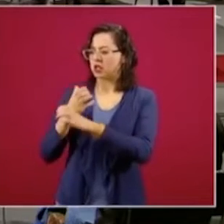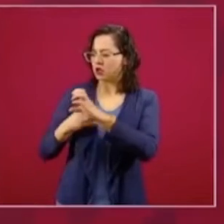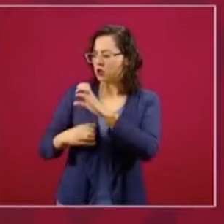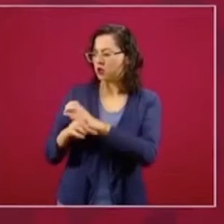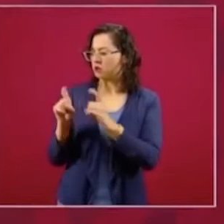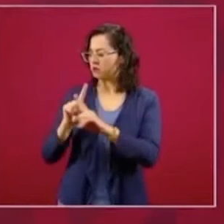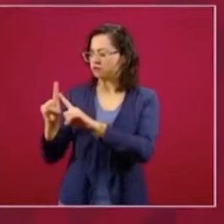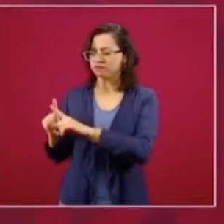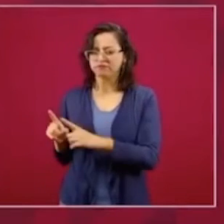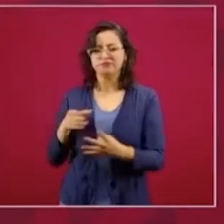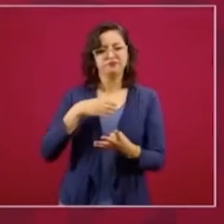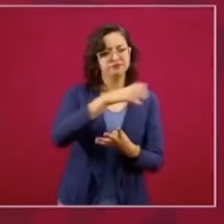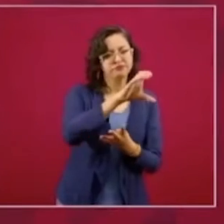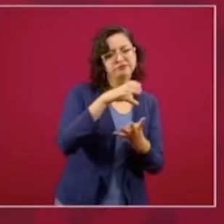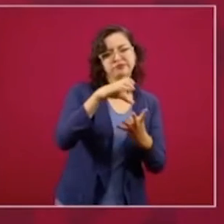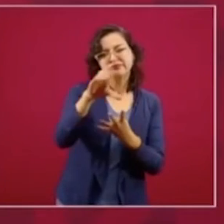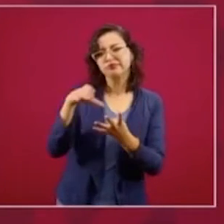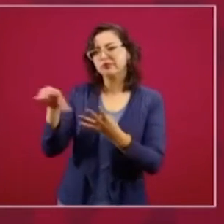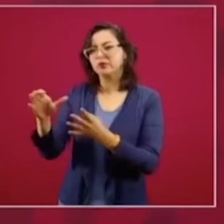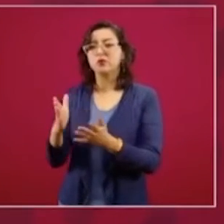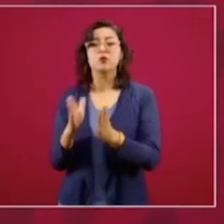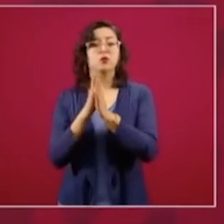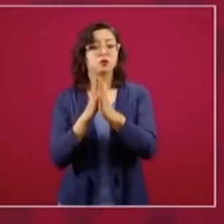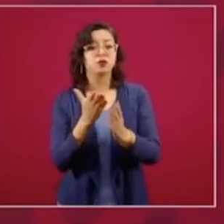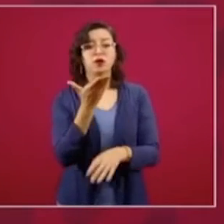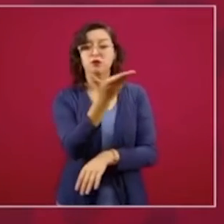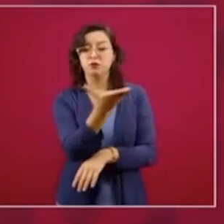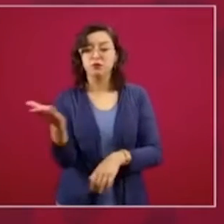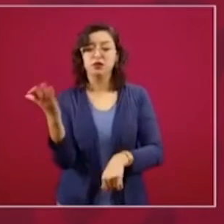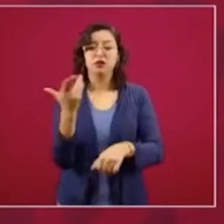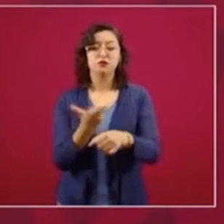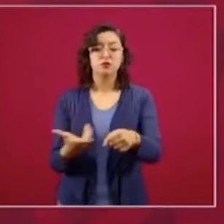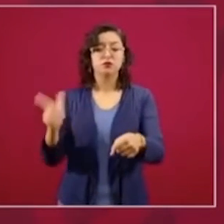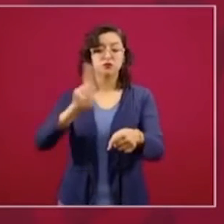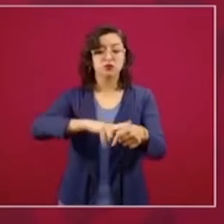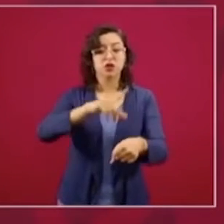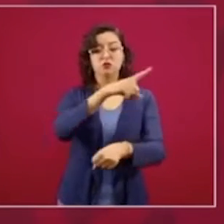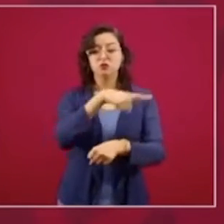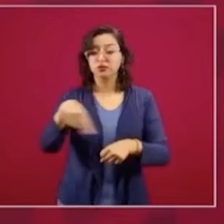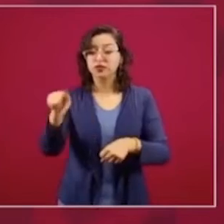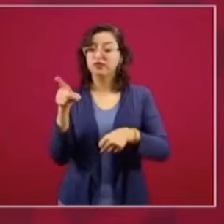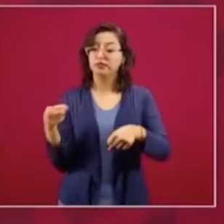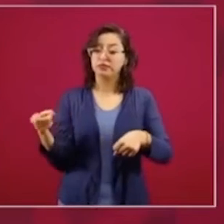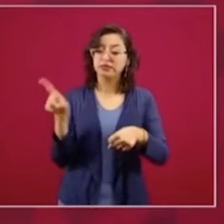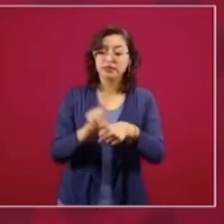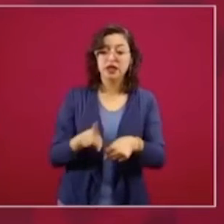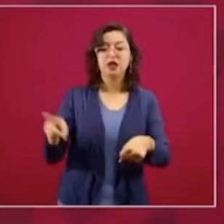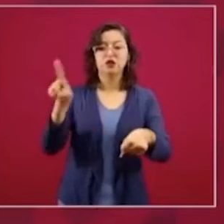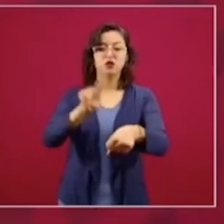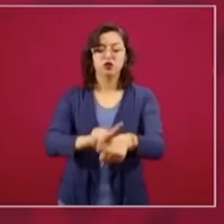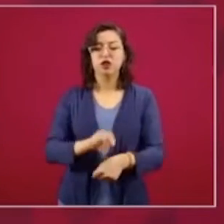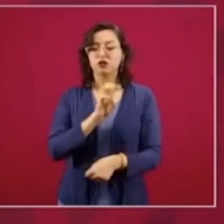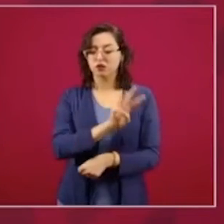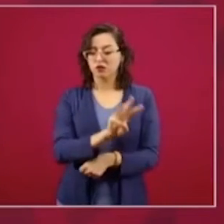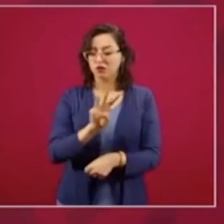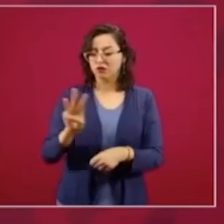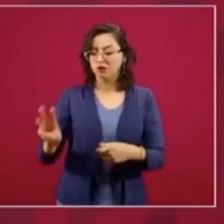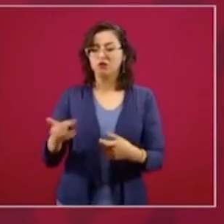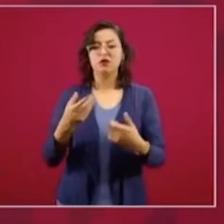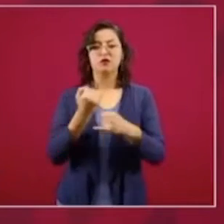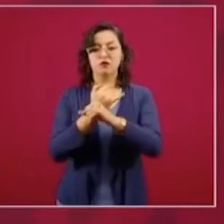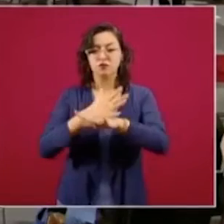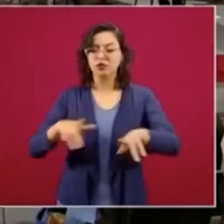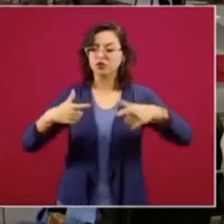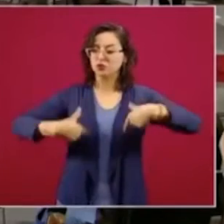a los hospitales que estén constantemente actualizando sus datos en las plataformas, que eso nos da la visibilidad de dónde están las necesidades y con eso poder